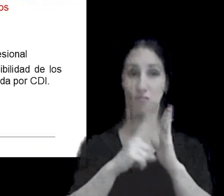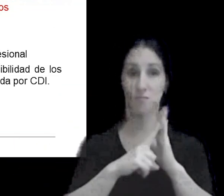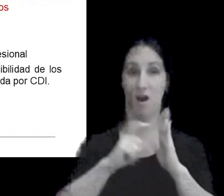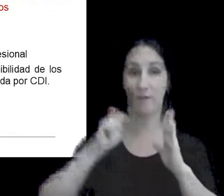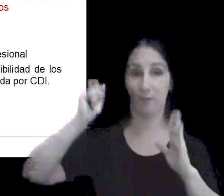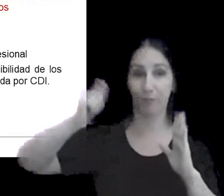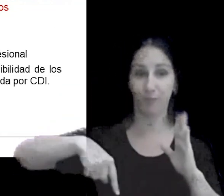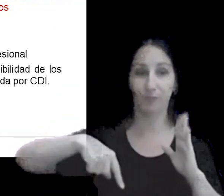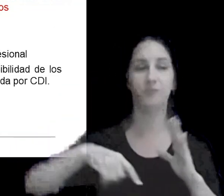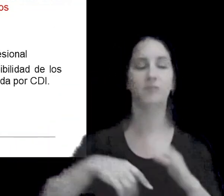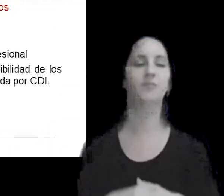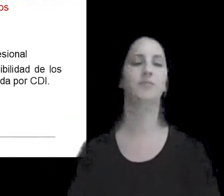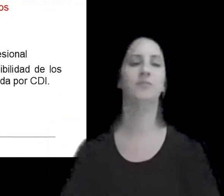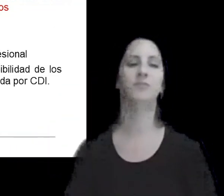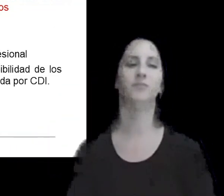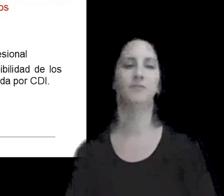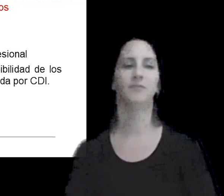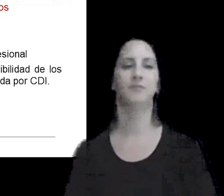punto es